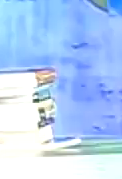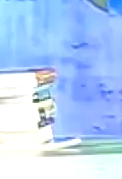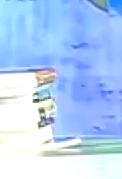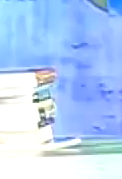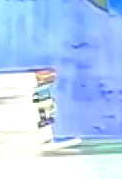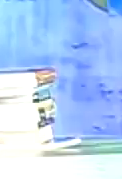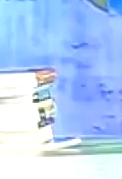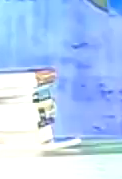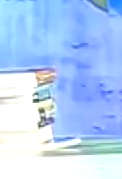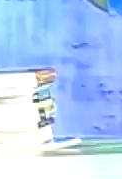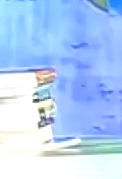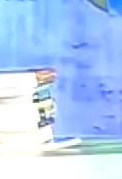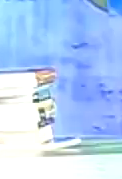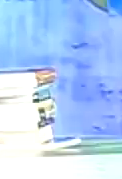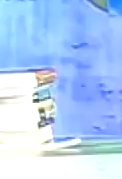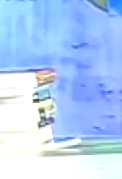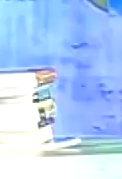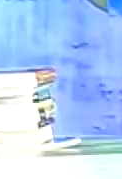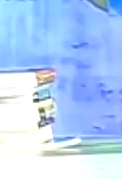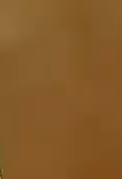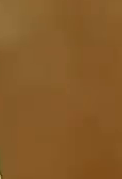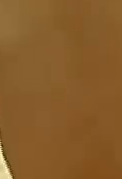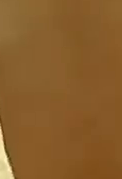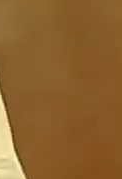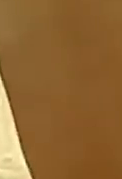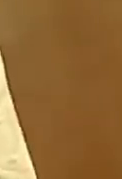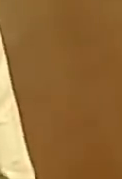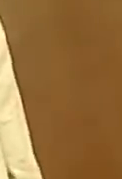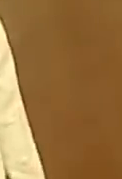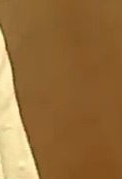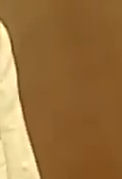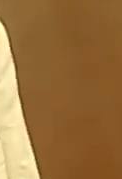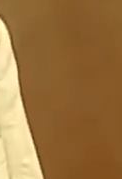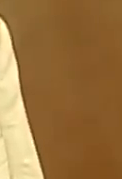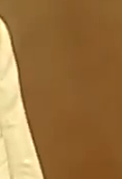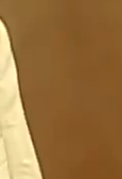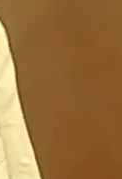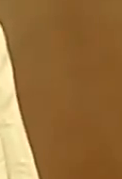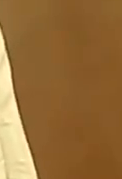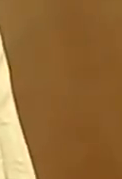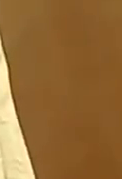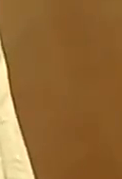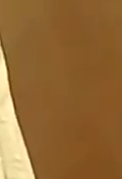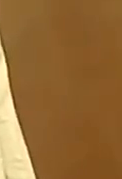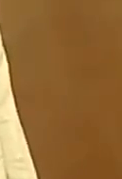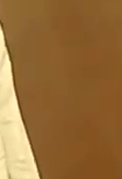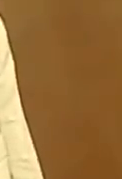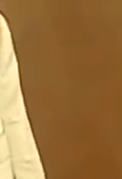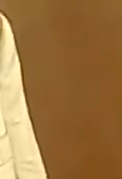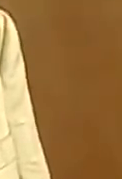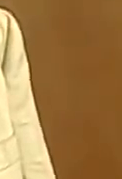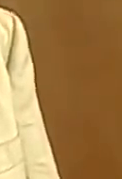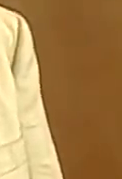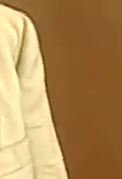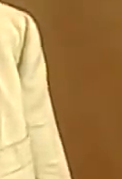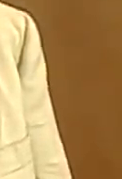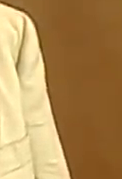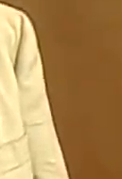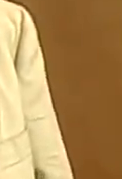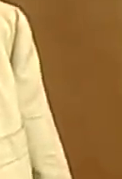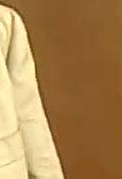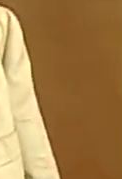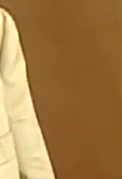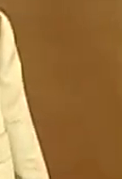serás uno de los venezolanos que estará al frente de todas estas batallas como le he dicho para mí sería